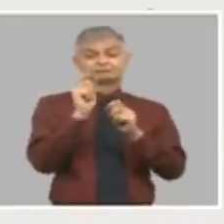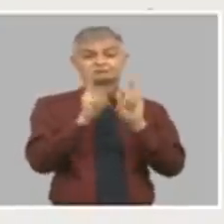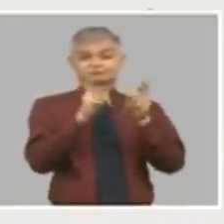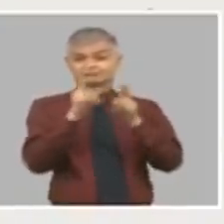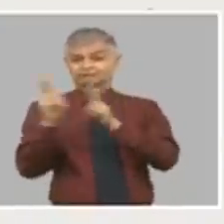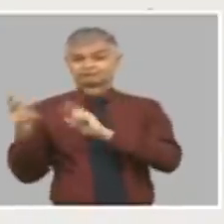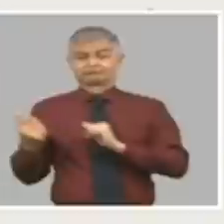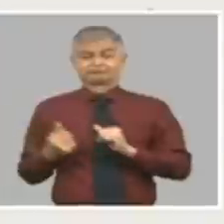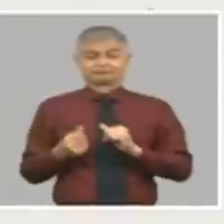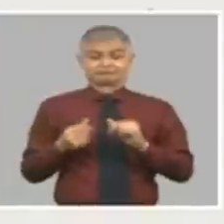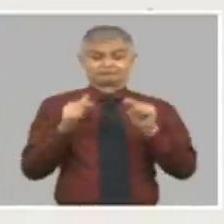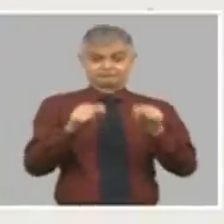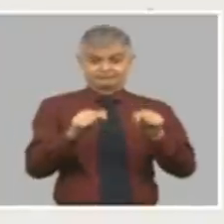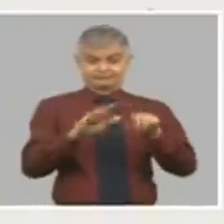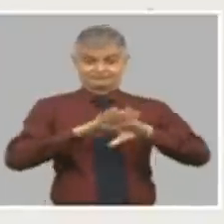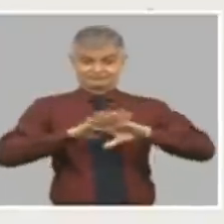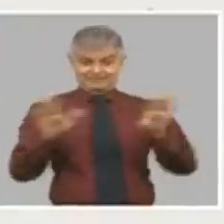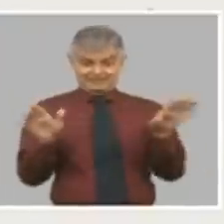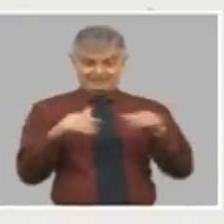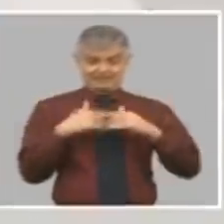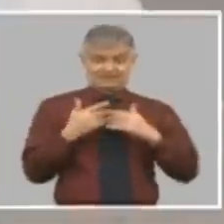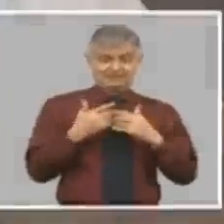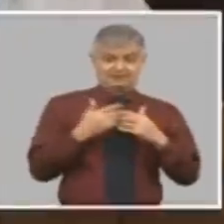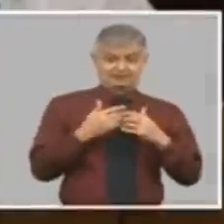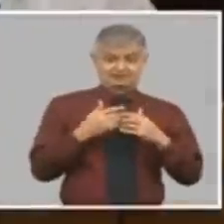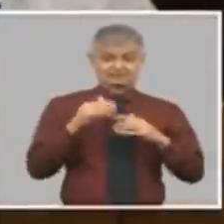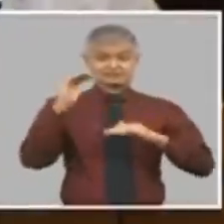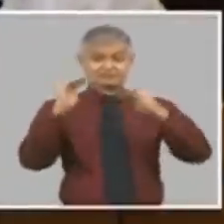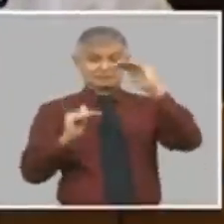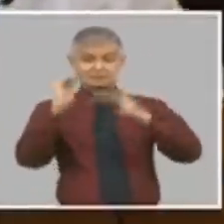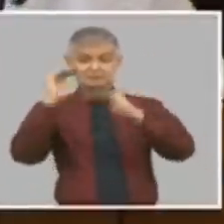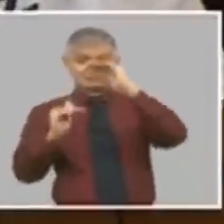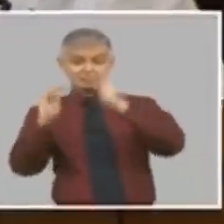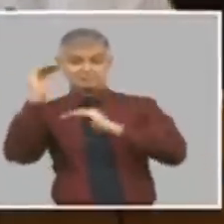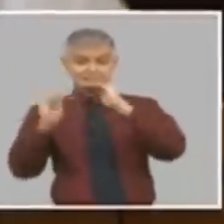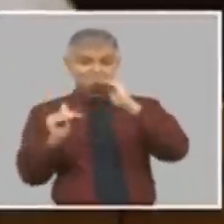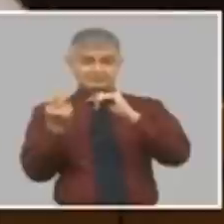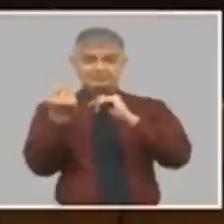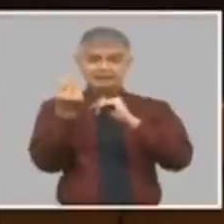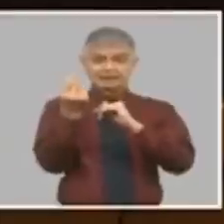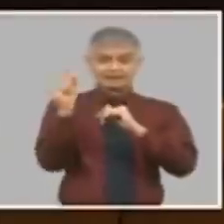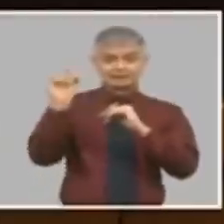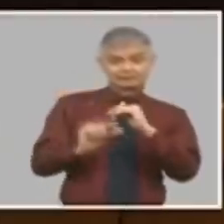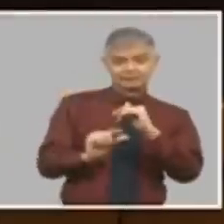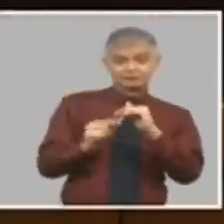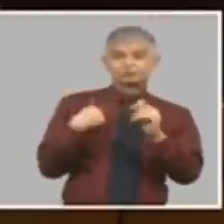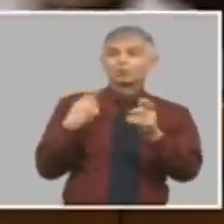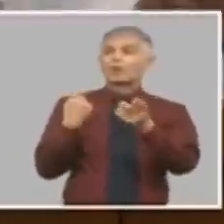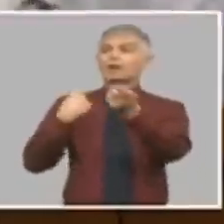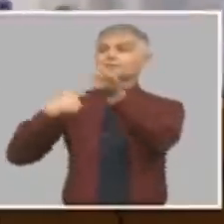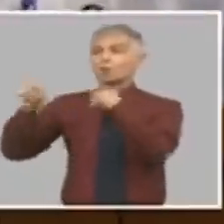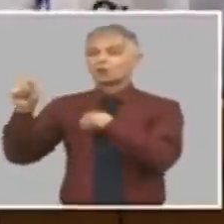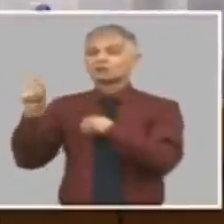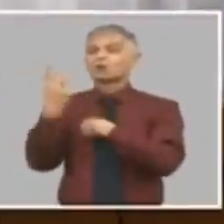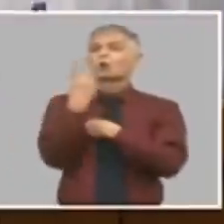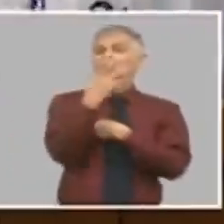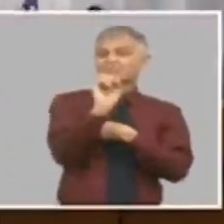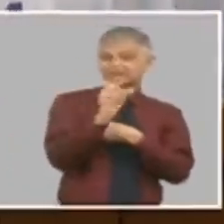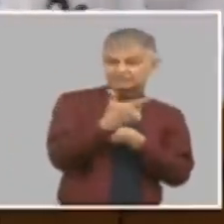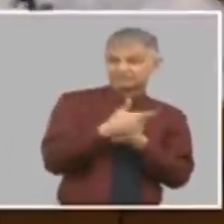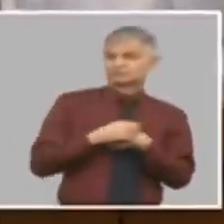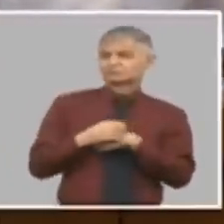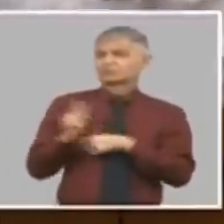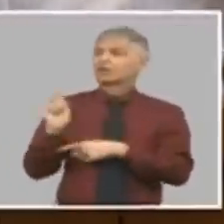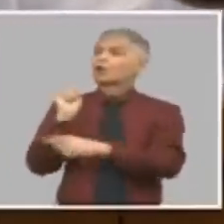cuando se devalúa se devalúa en los dos sentidos usted exporta y le doy veinte pesos y usted importa y le